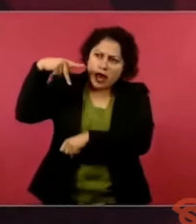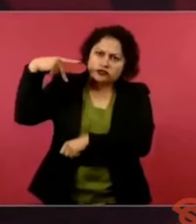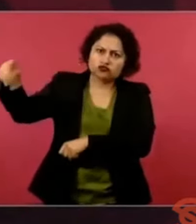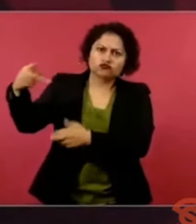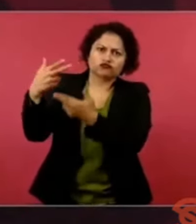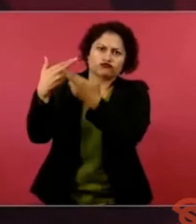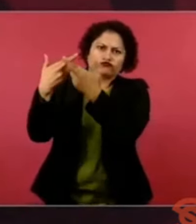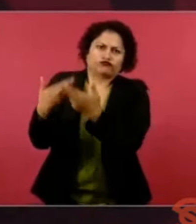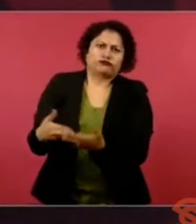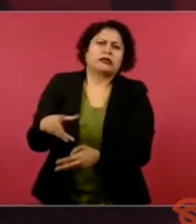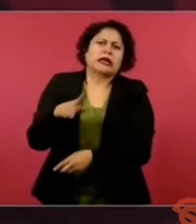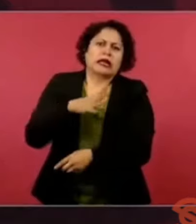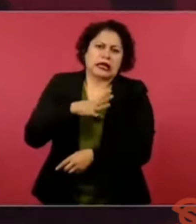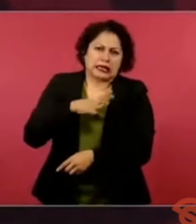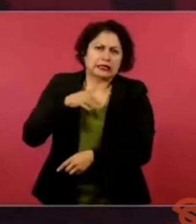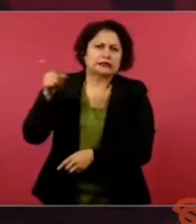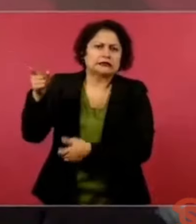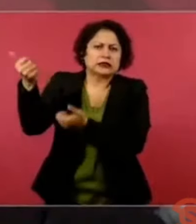claro,